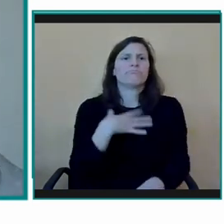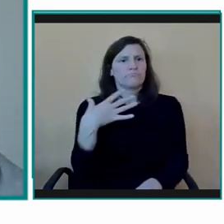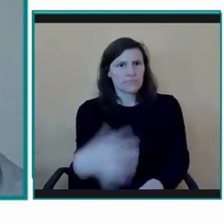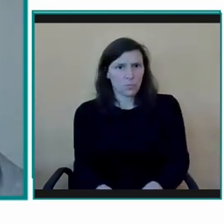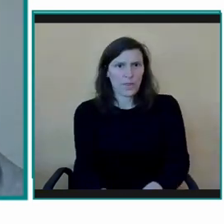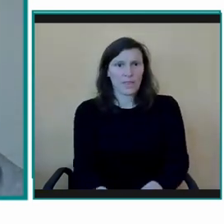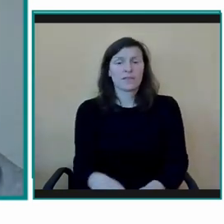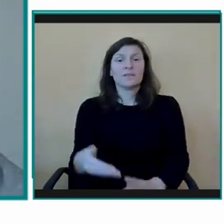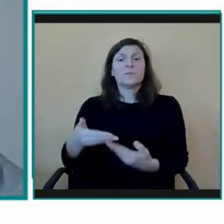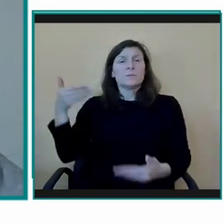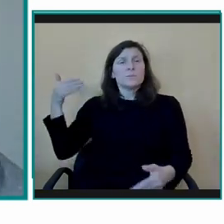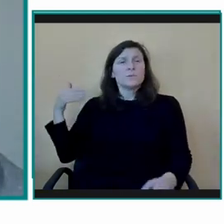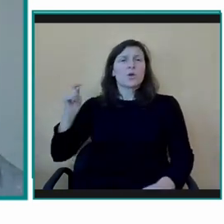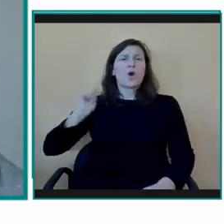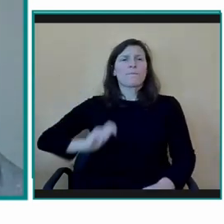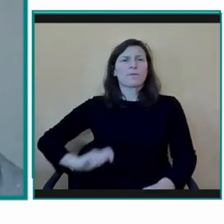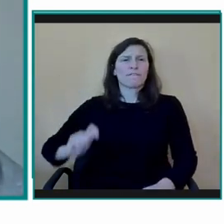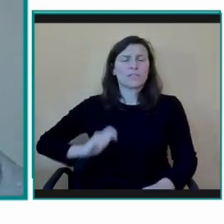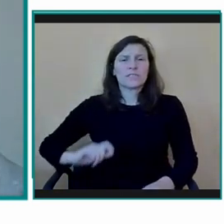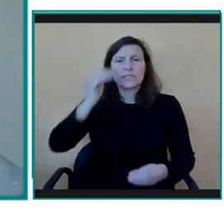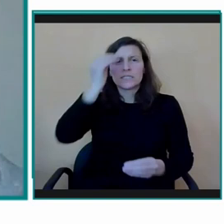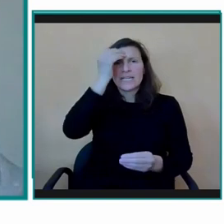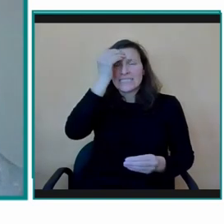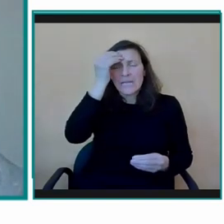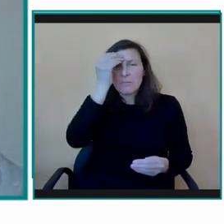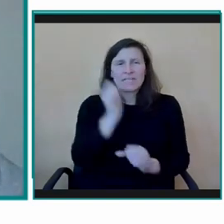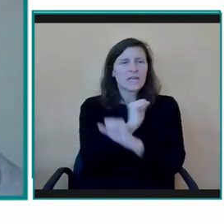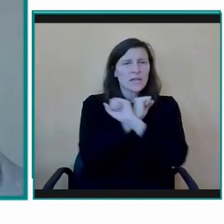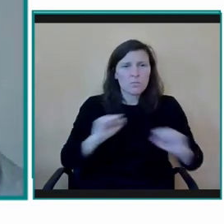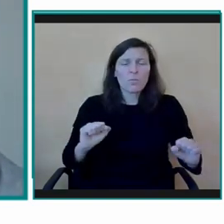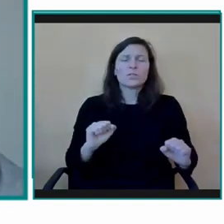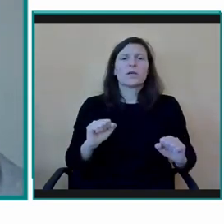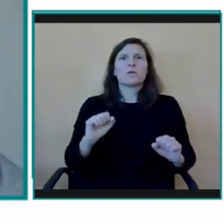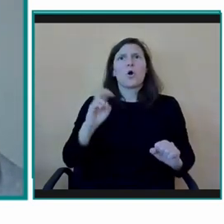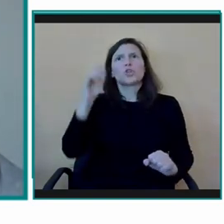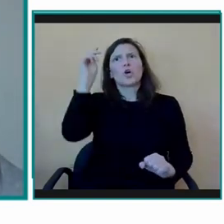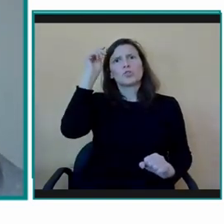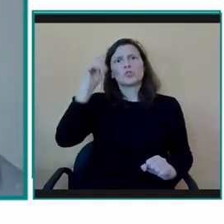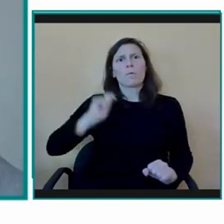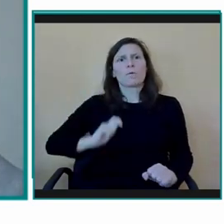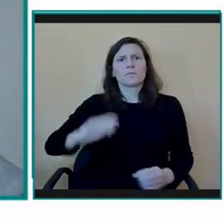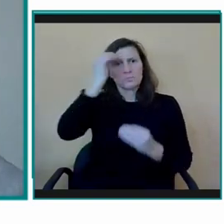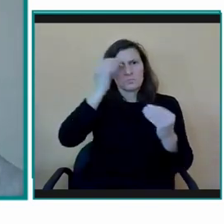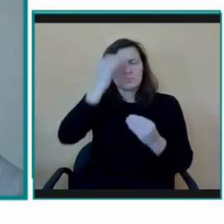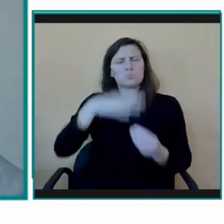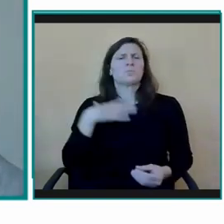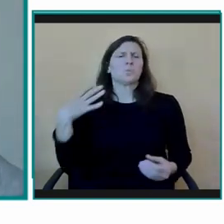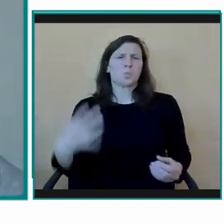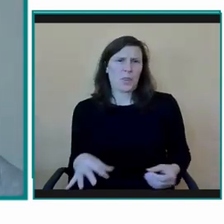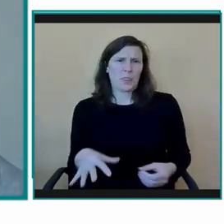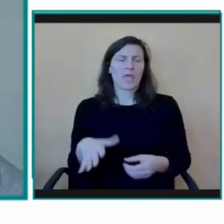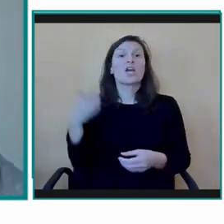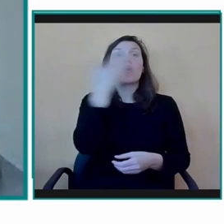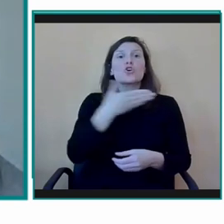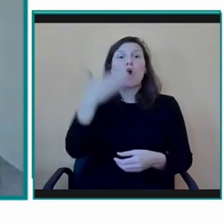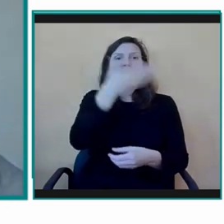es un espacio de aprendizaje, por supuesto que sí, pero también es un espacio de convivencia, es un espacio donde se